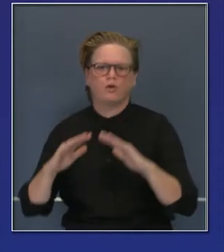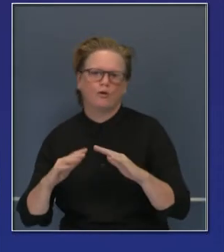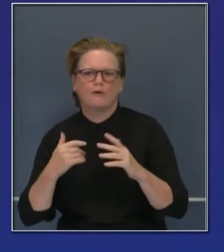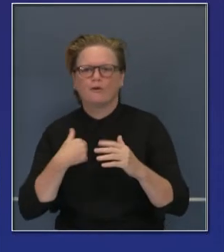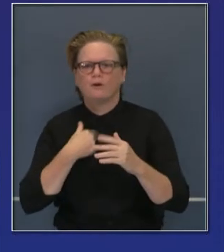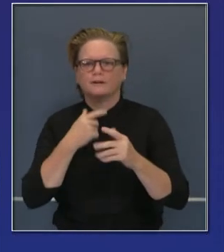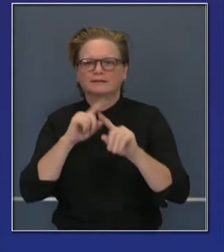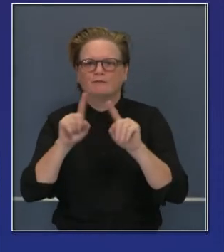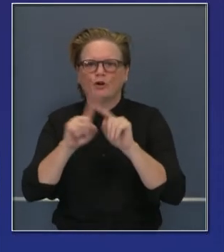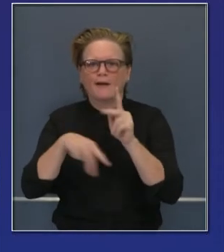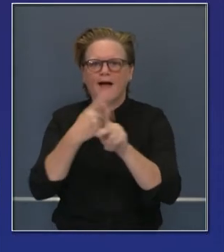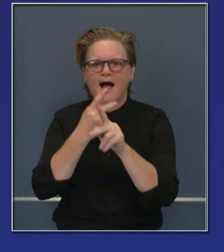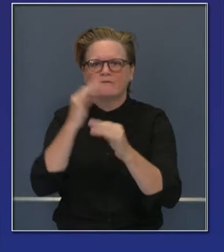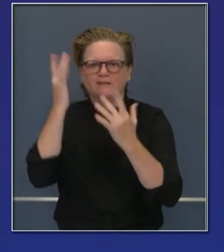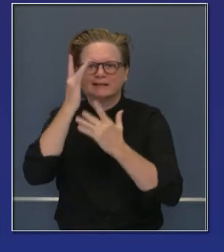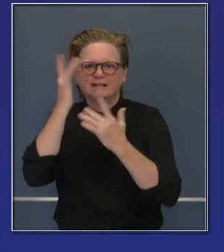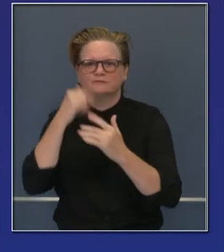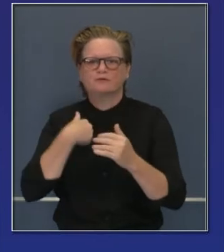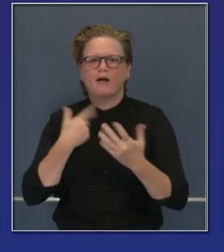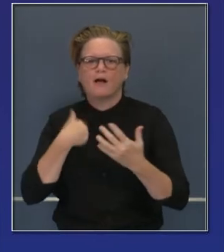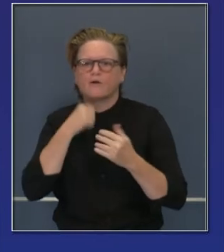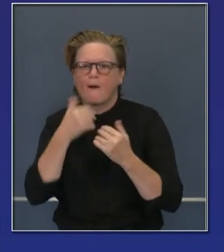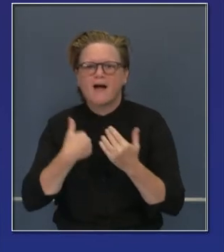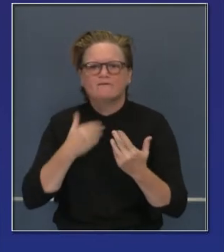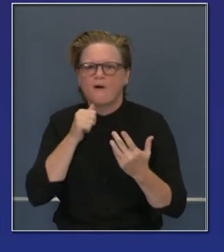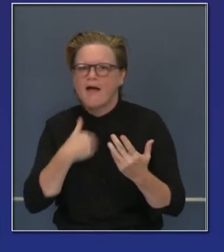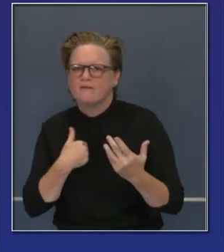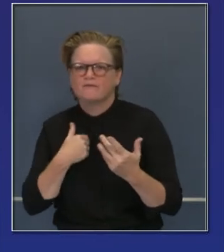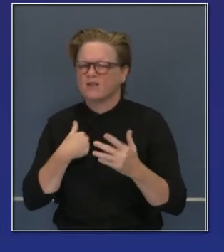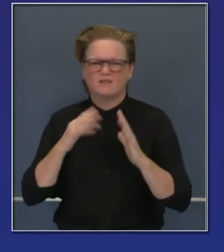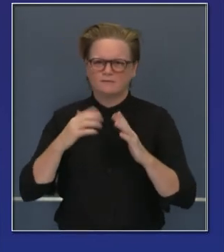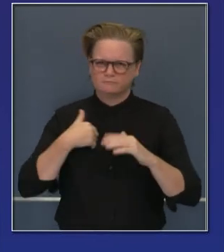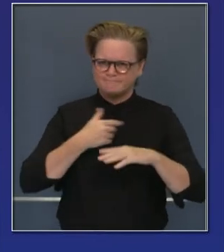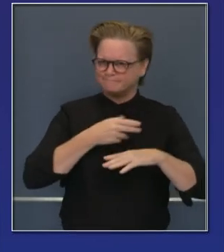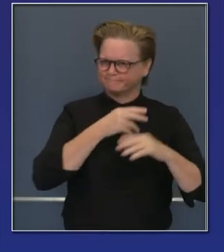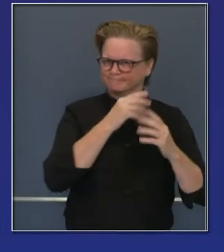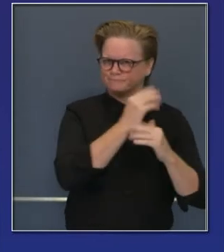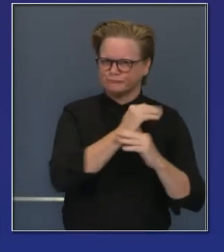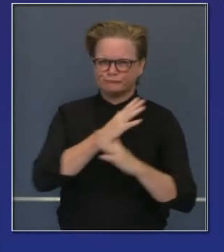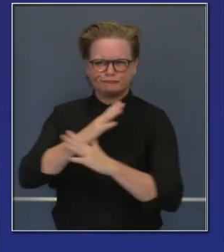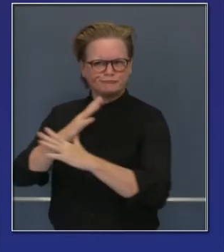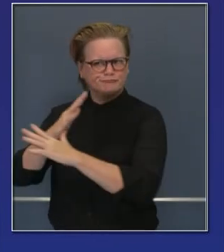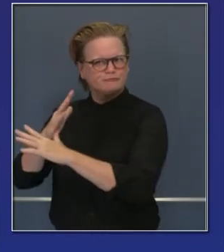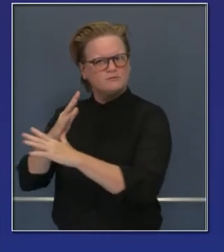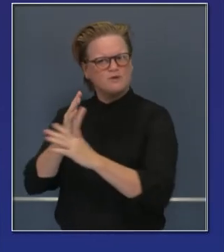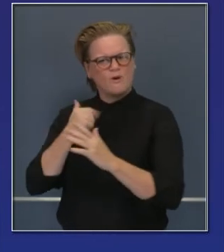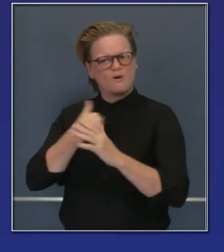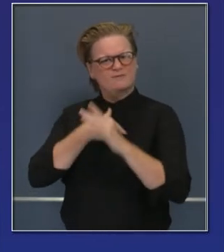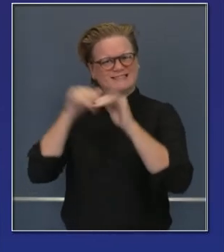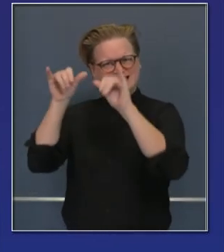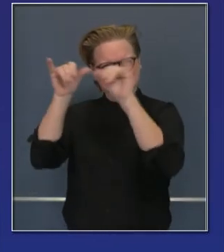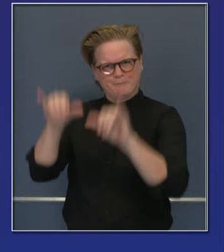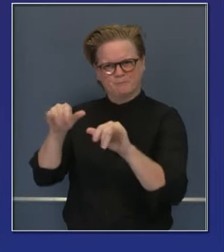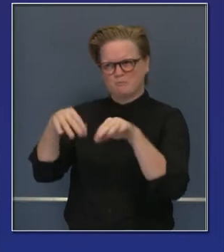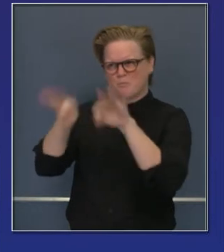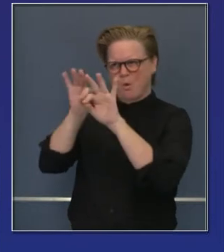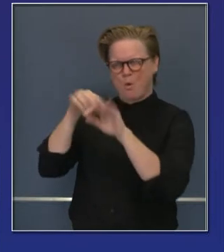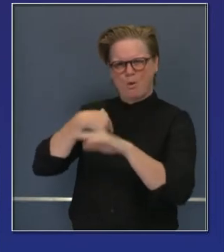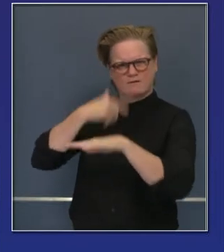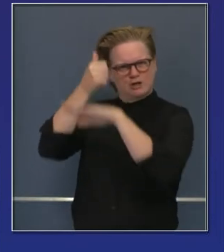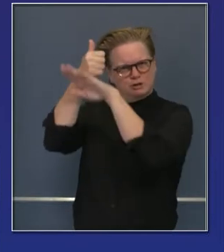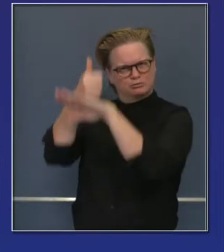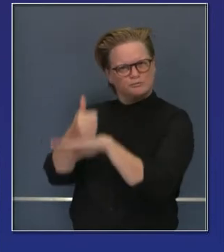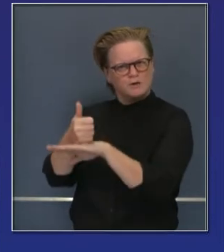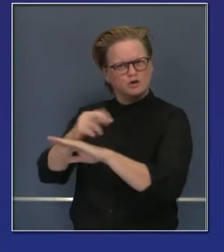horas de los datos, de la atención, de los datos y personal para revisar los datos. Hay